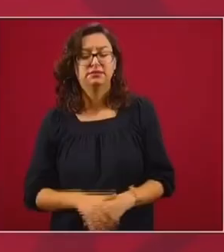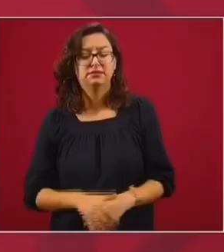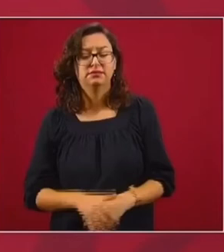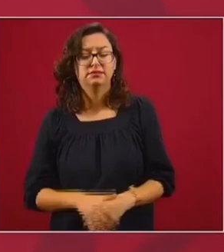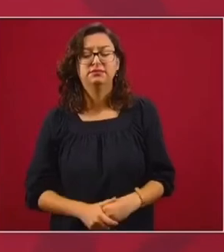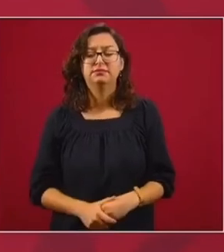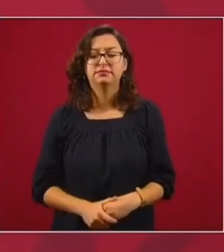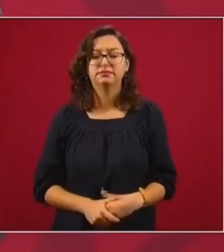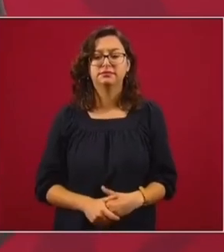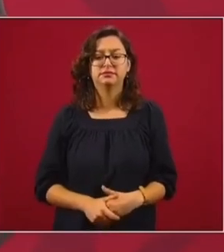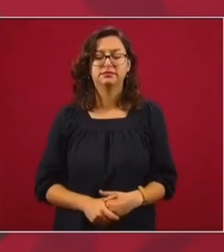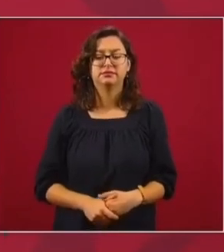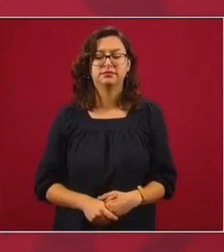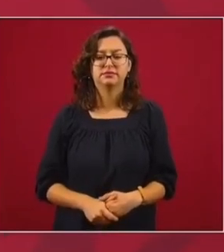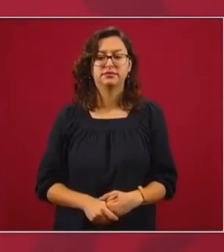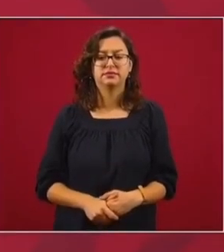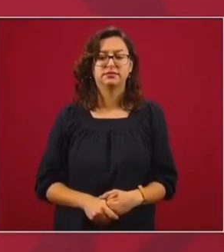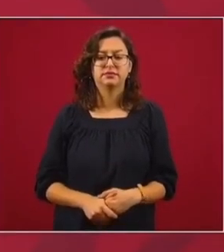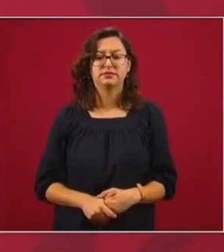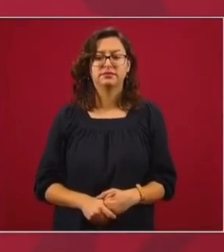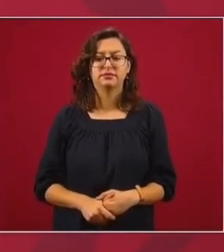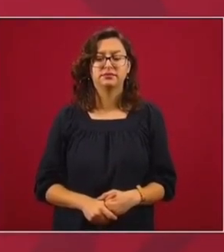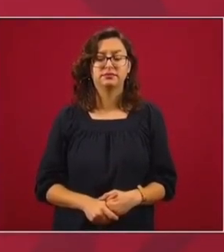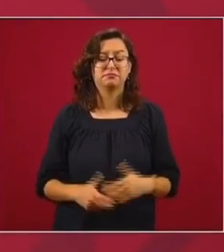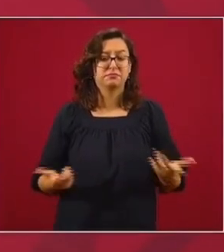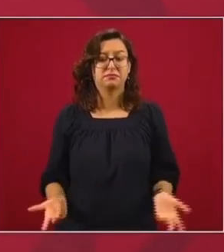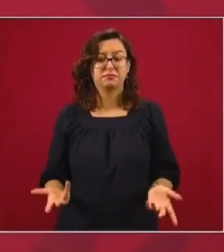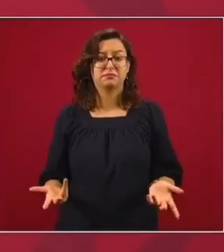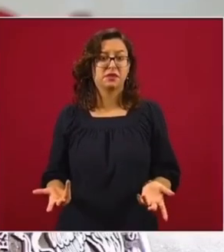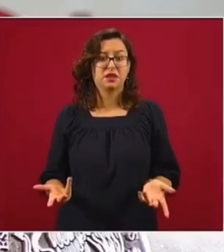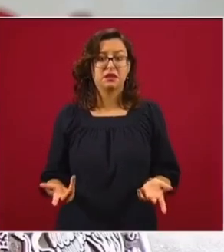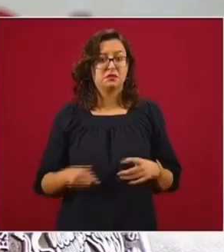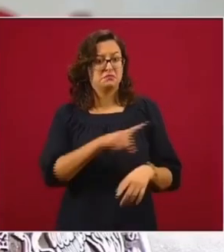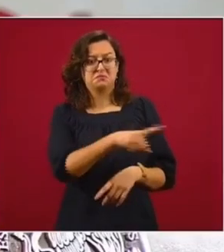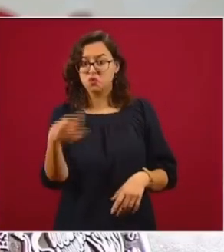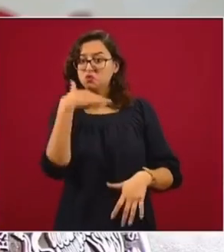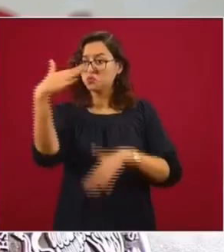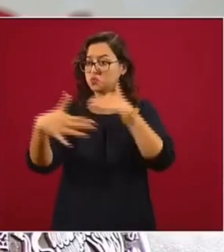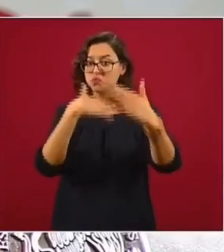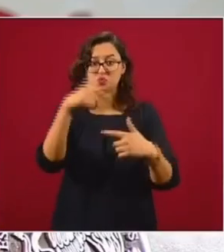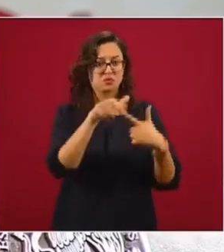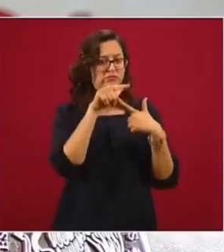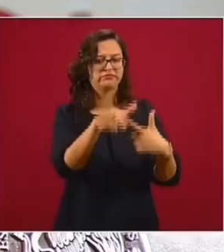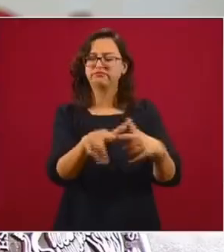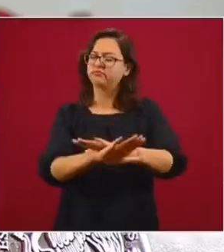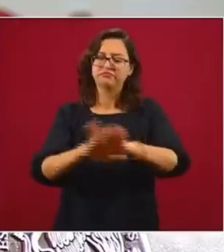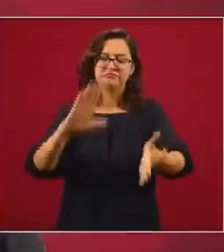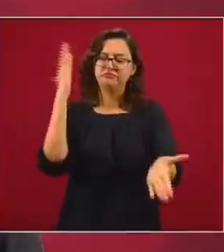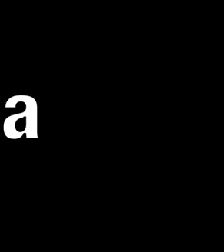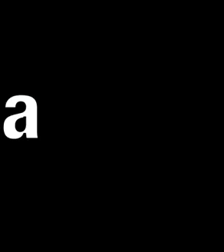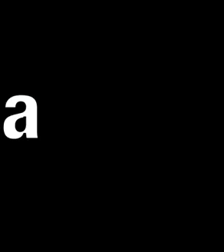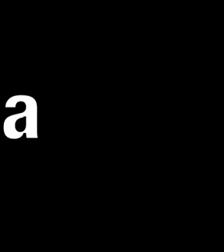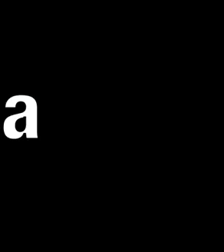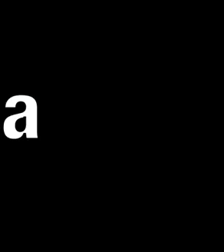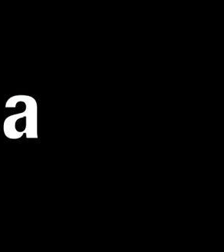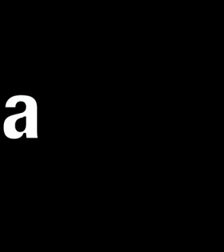podemos permitir que nadie actúe con corrupción y que se acabe con la impunidad.